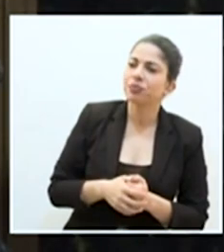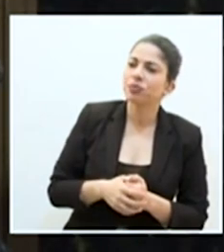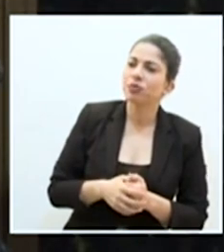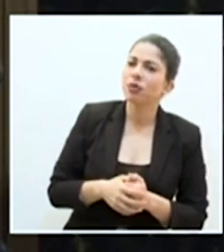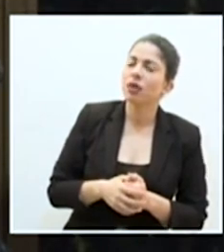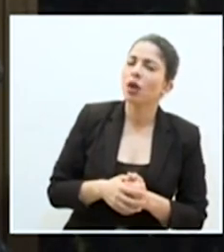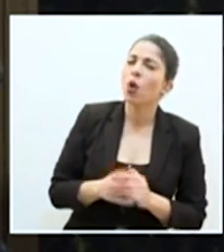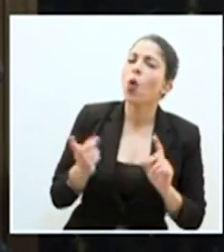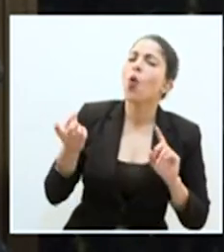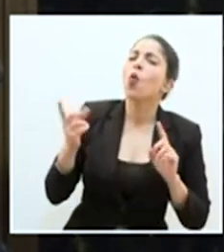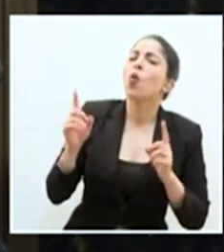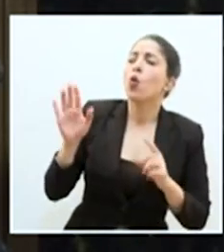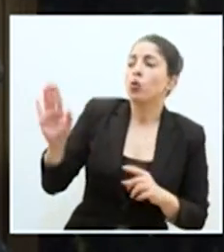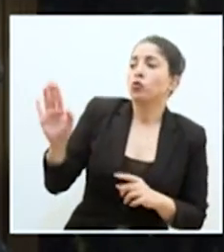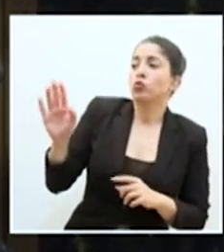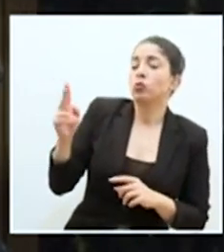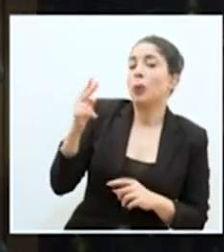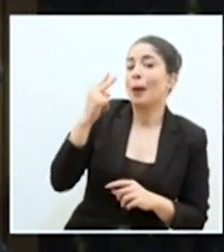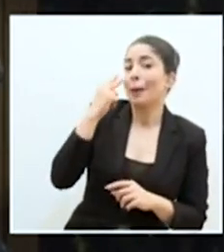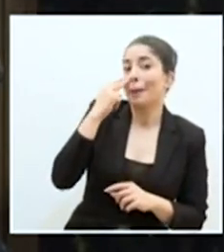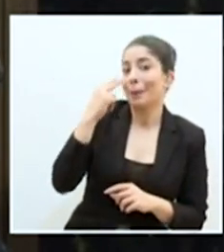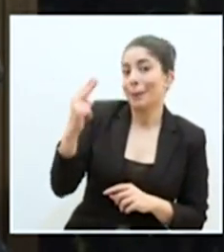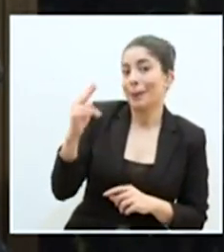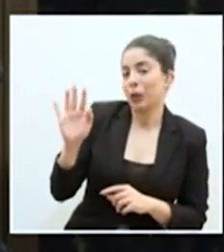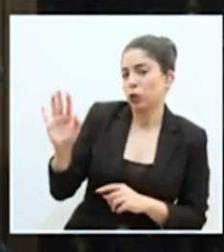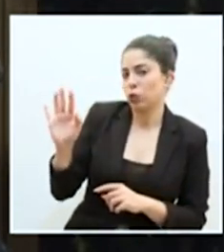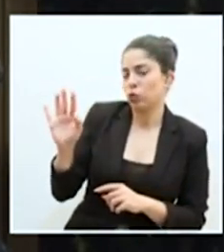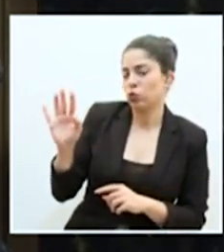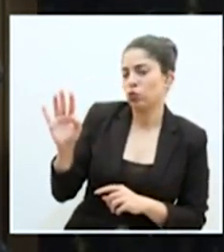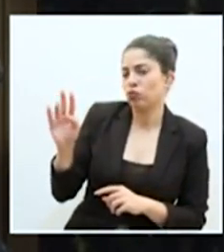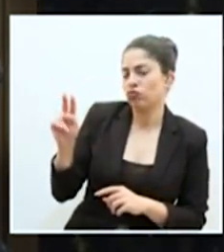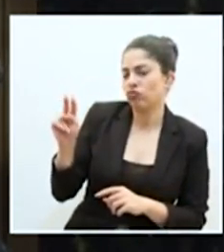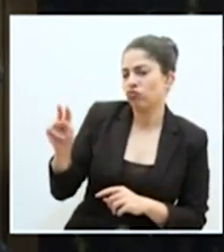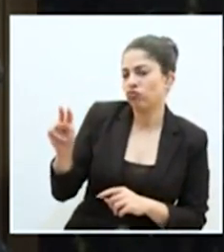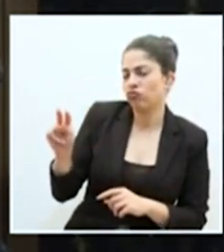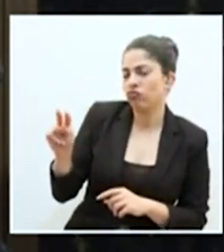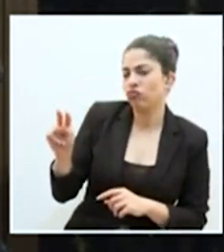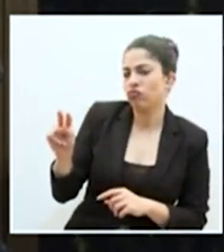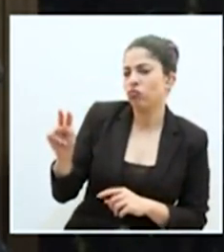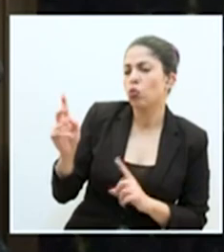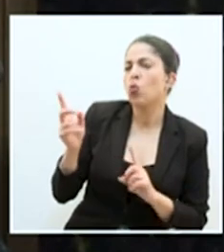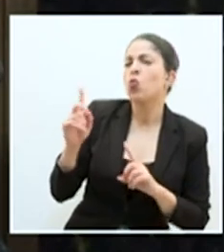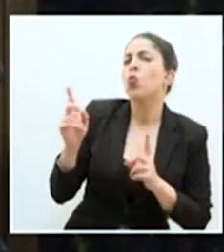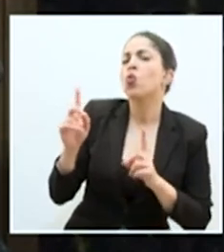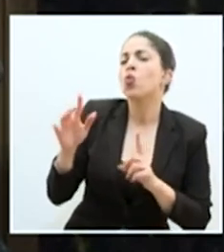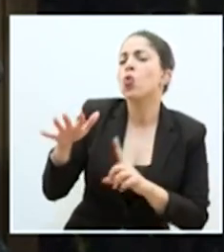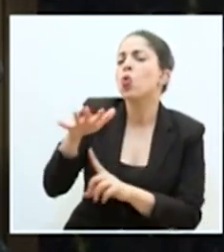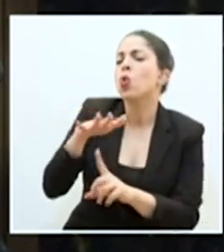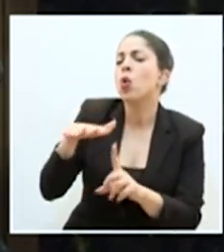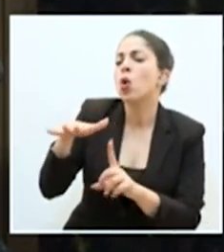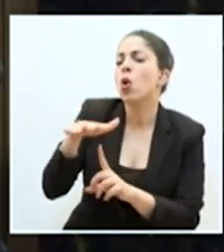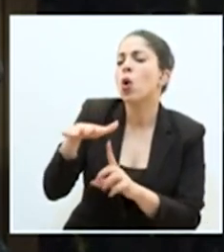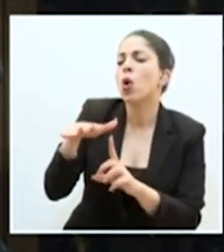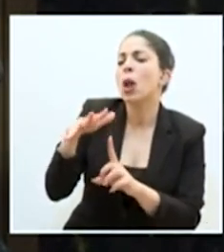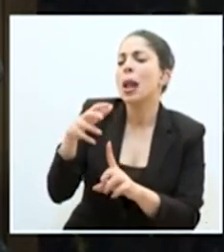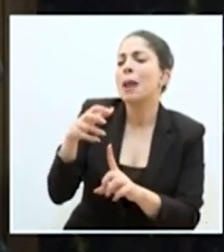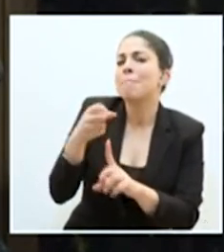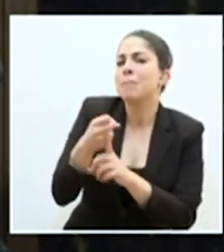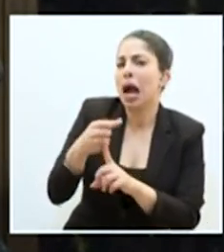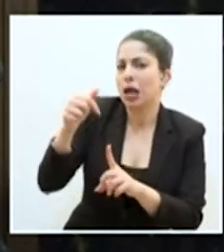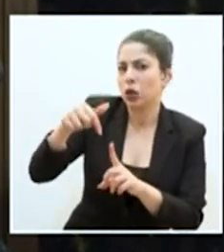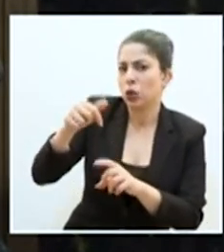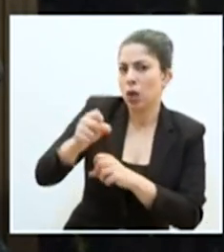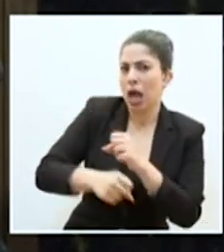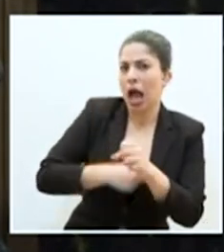¿cuál ven ustedes el escenario de impacto de este año